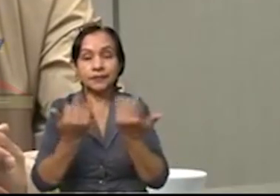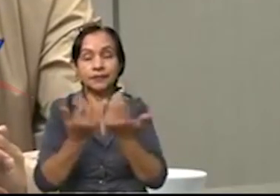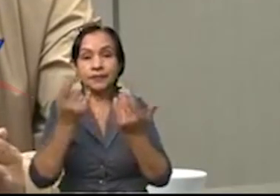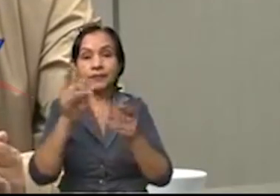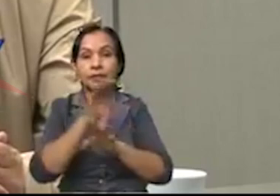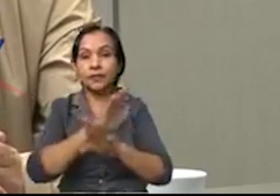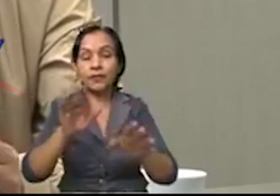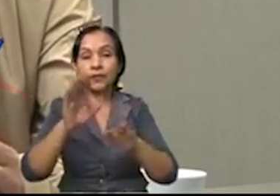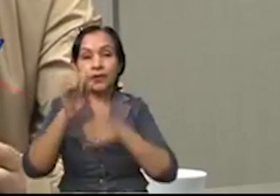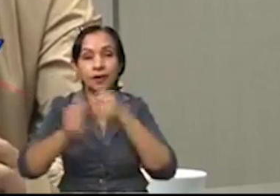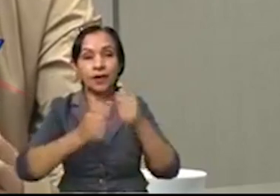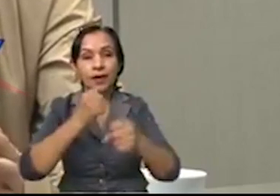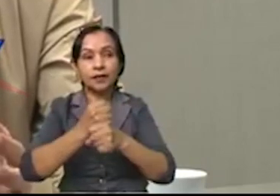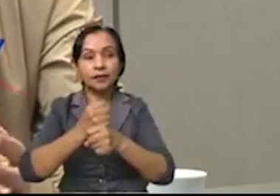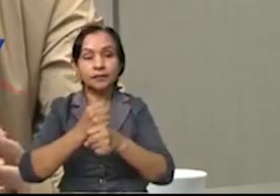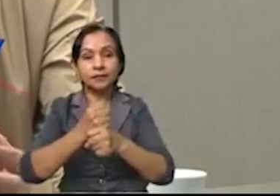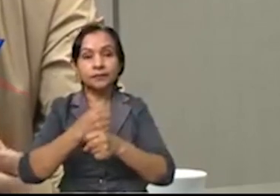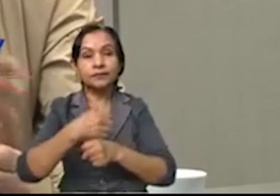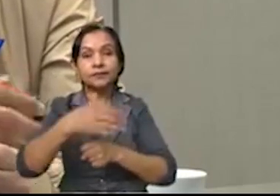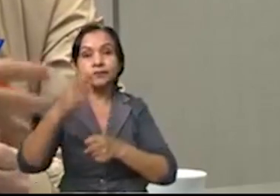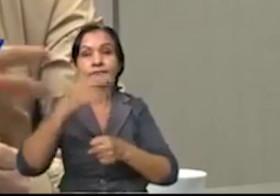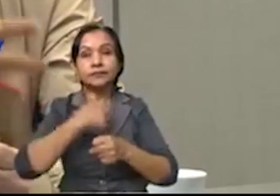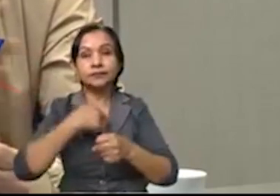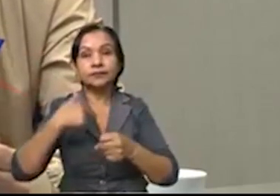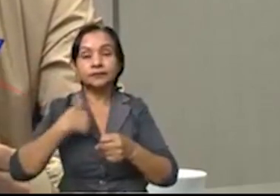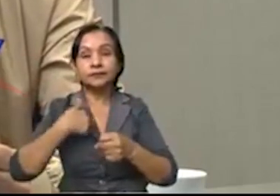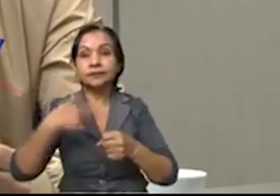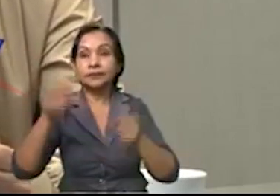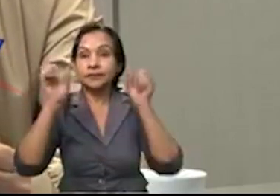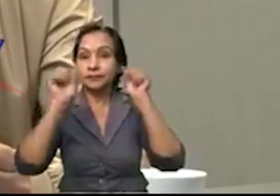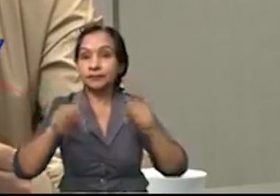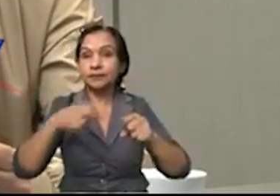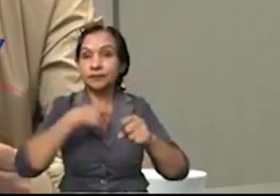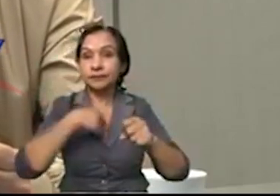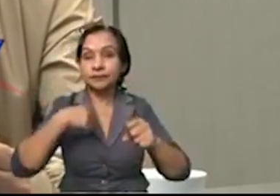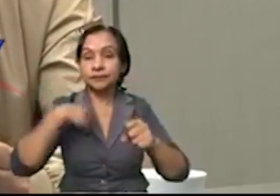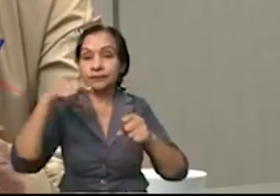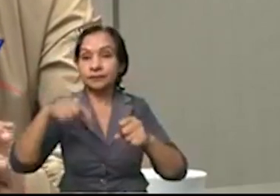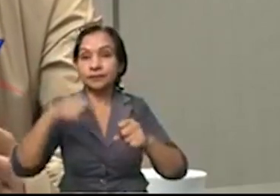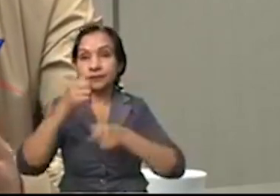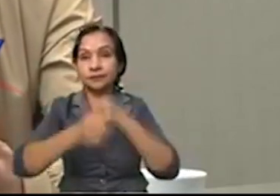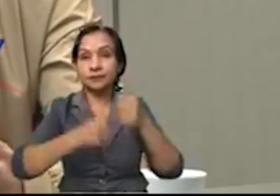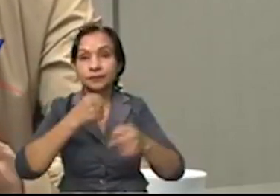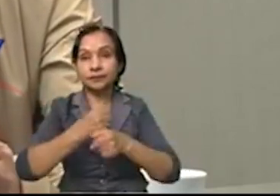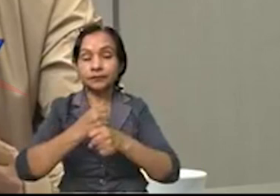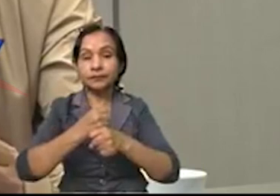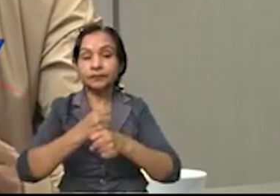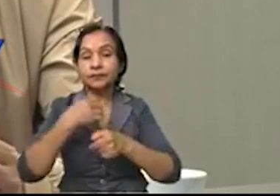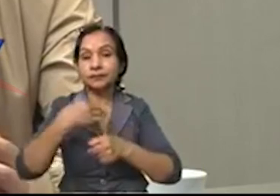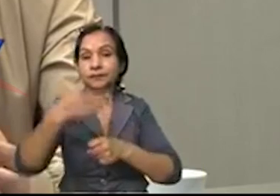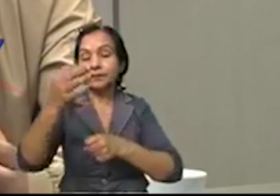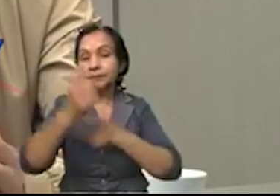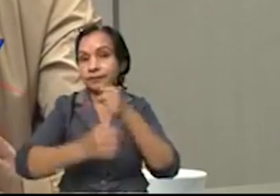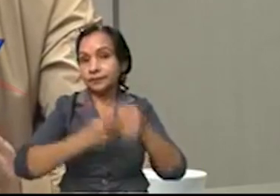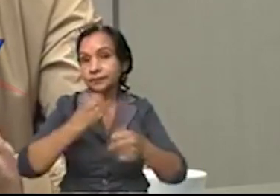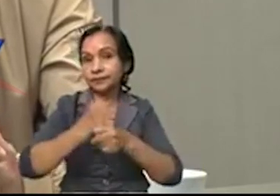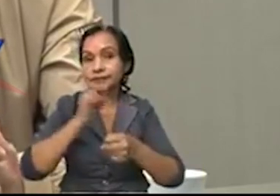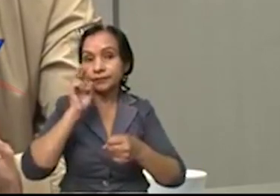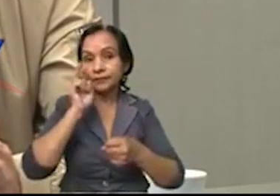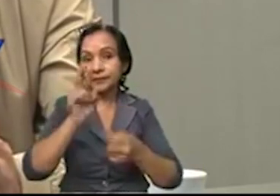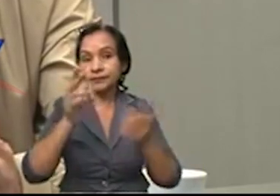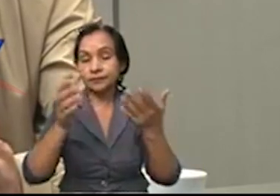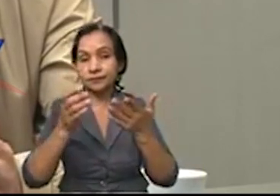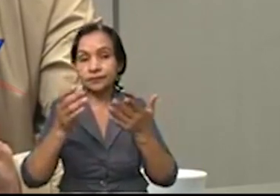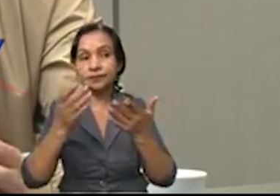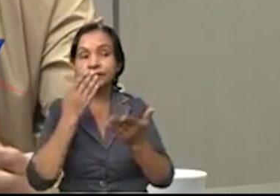finalizar el próximo año. Y estas cosas, lo que hemos logrado este año y lo que vamos a lograr el próximo año, más las perspectivas que tenemos